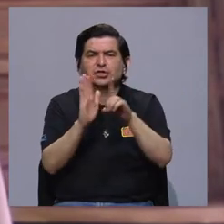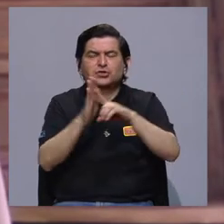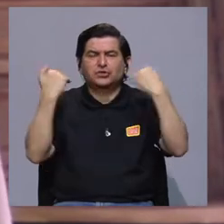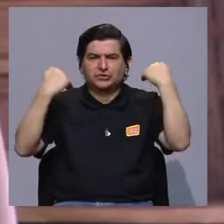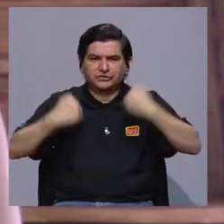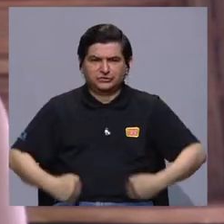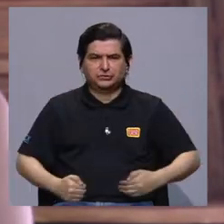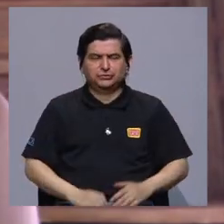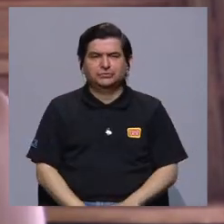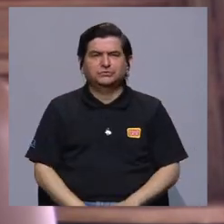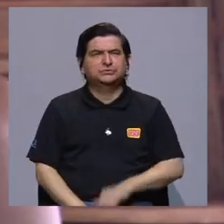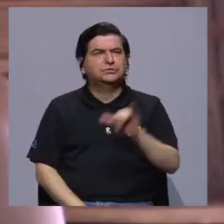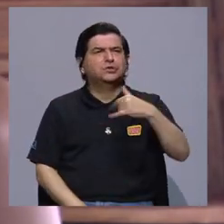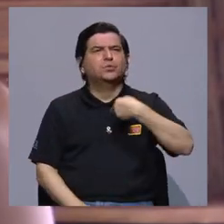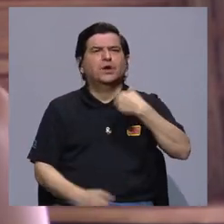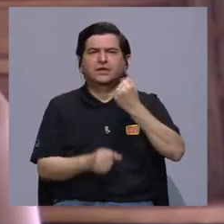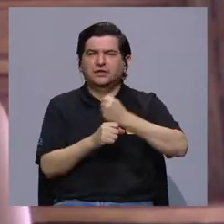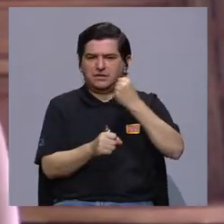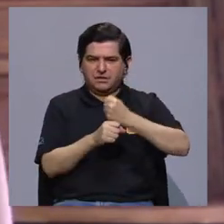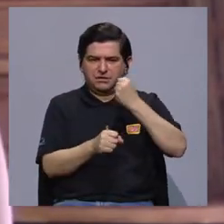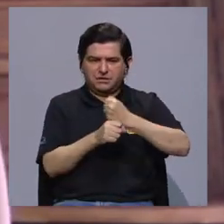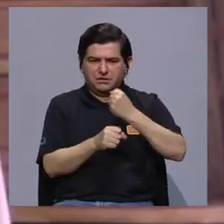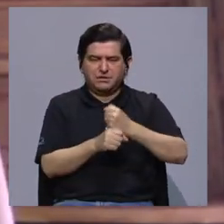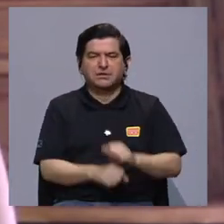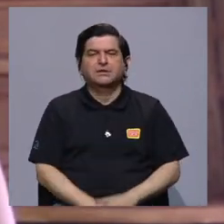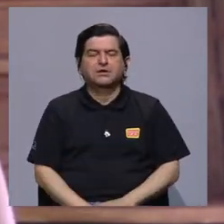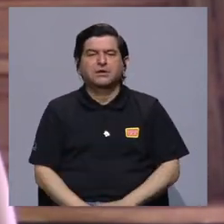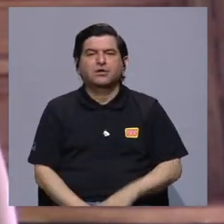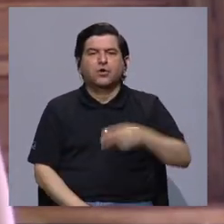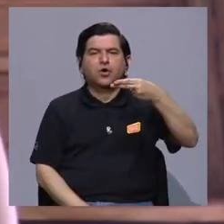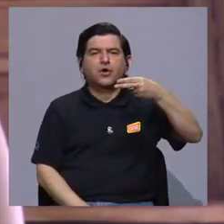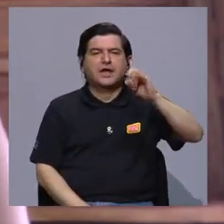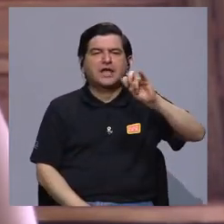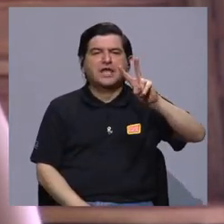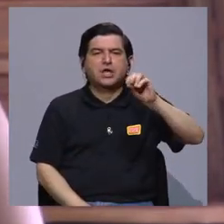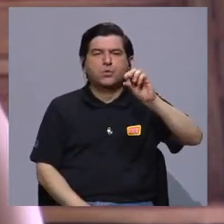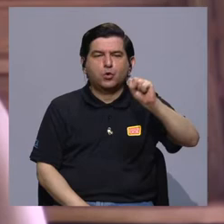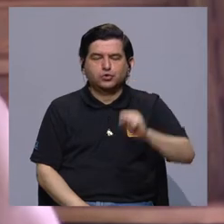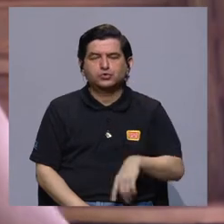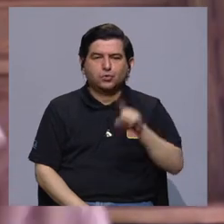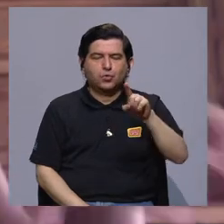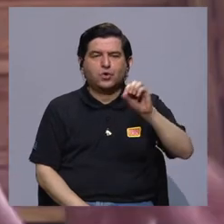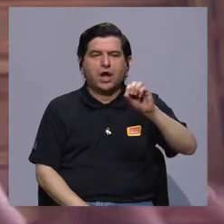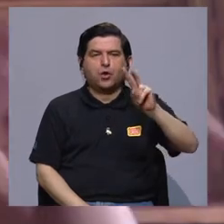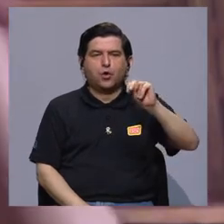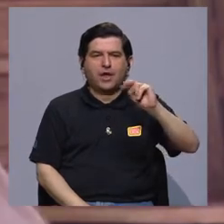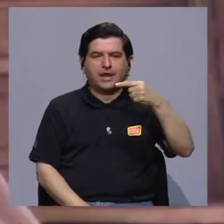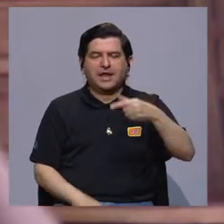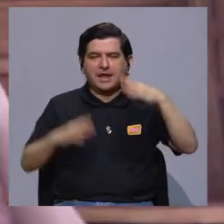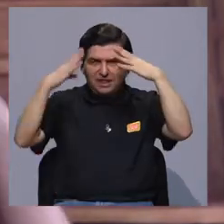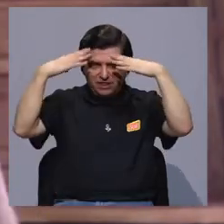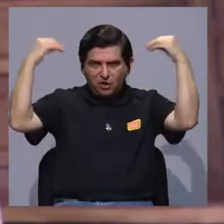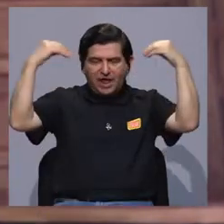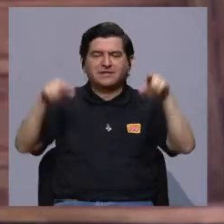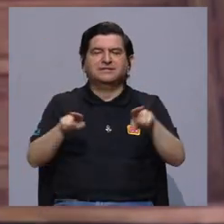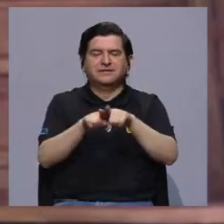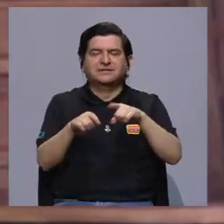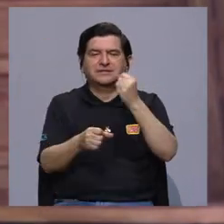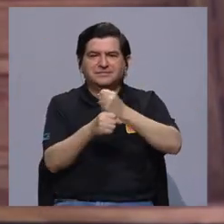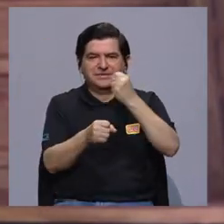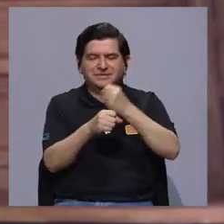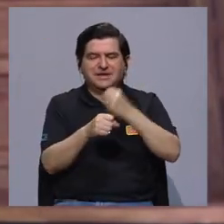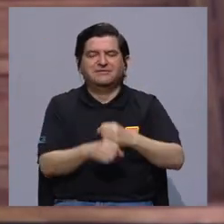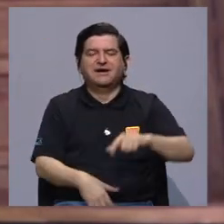humanos. También trabajé con IBOS, que es una ONG, bueno, holandesa, pero que trabaja mucho en América